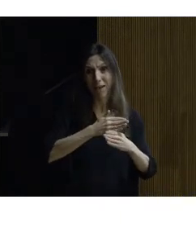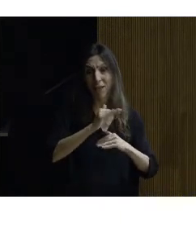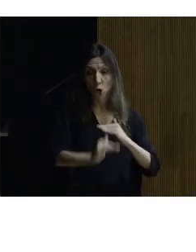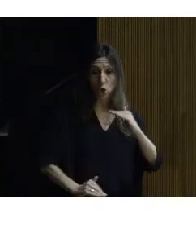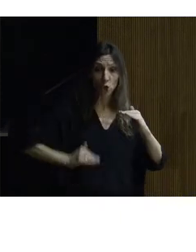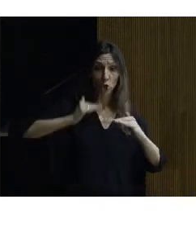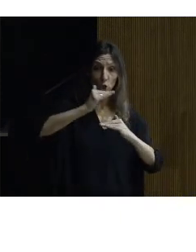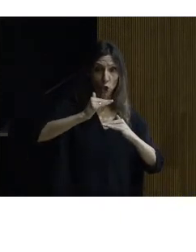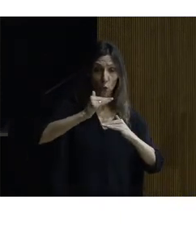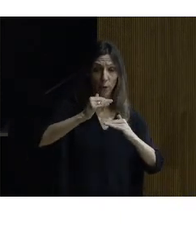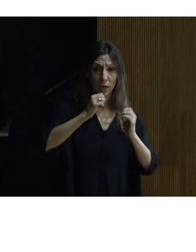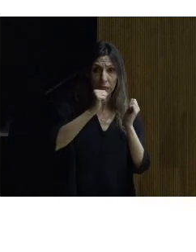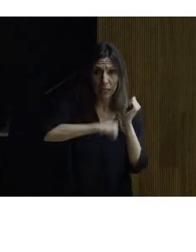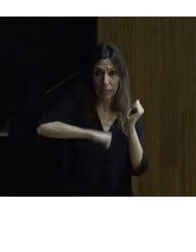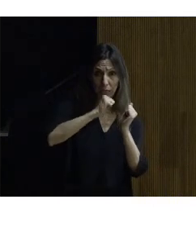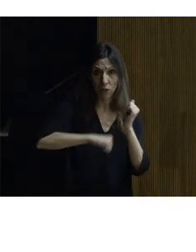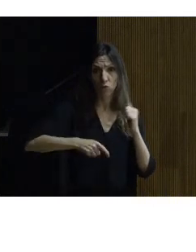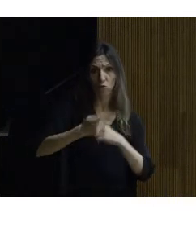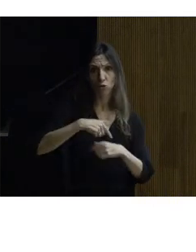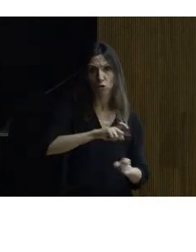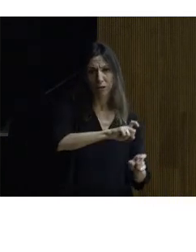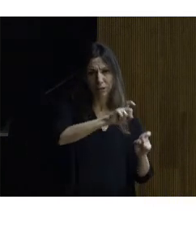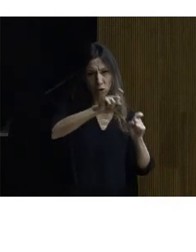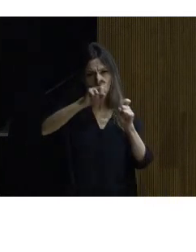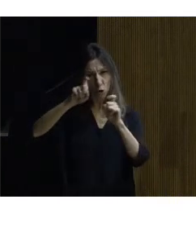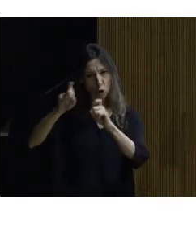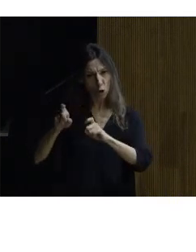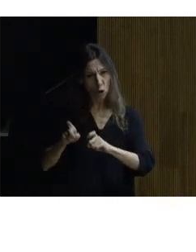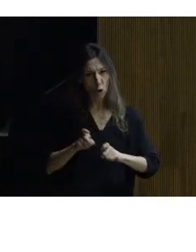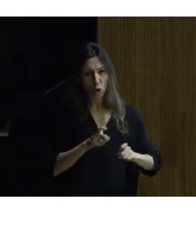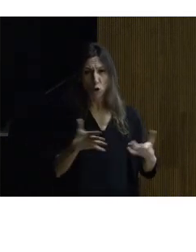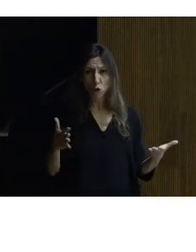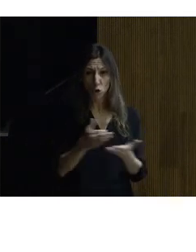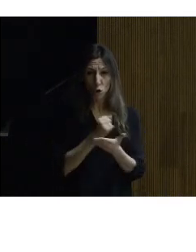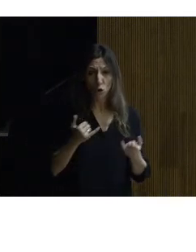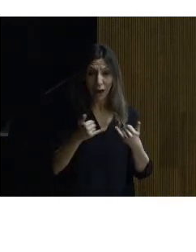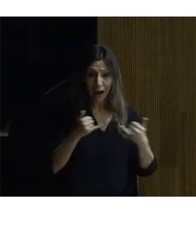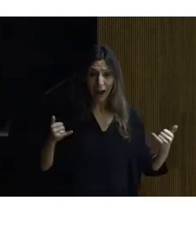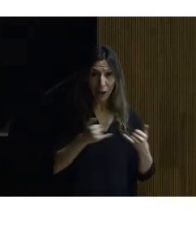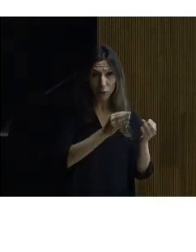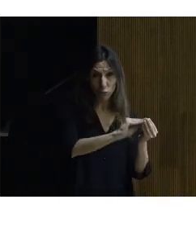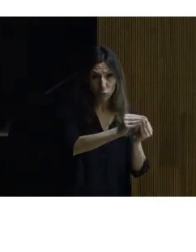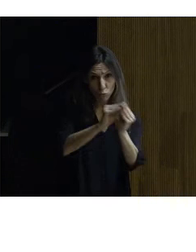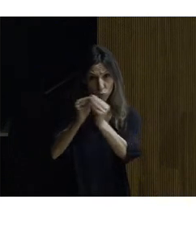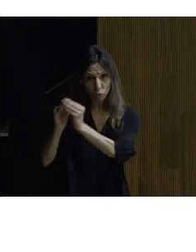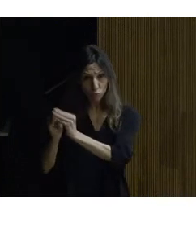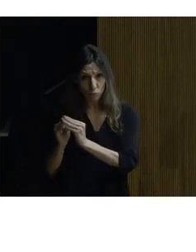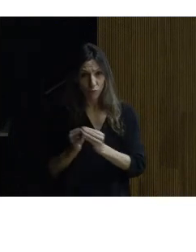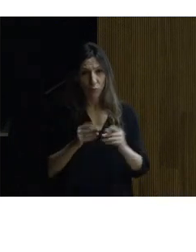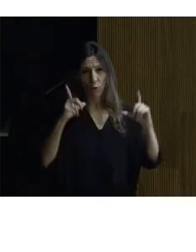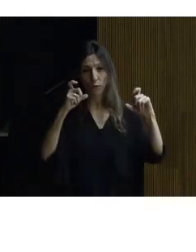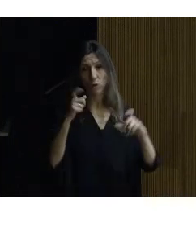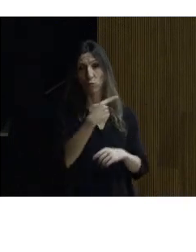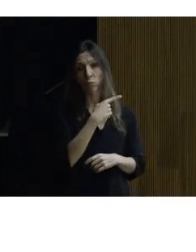pues nosotros lo que hicimos fue recorrer todo ese perímetro con un cable en estas fotos bueno seguramente